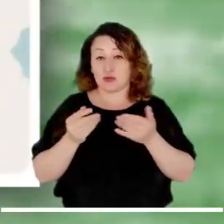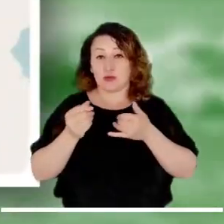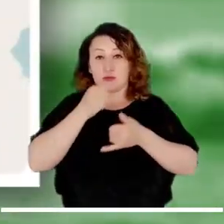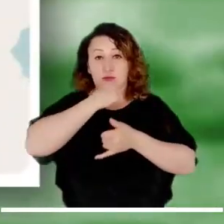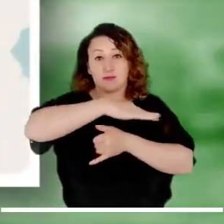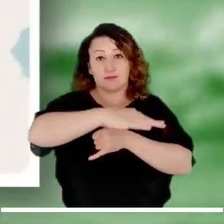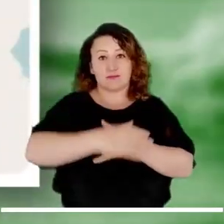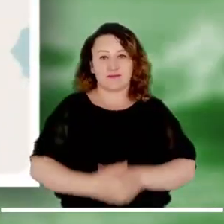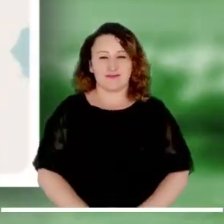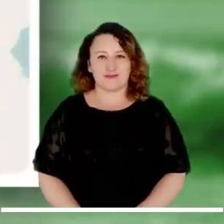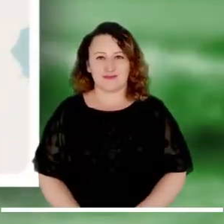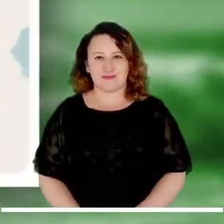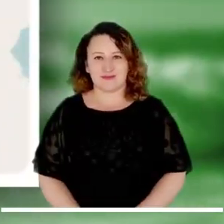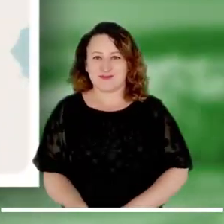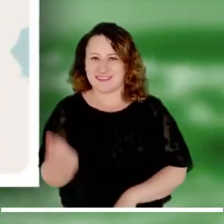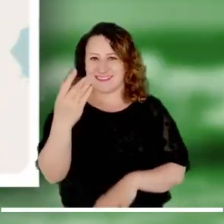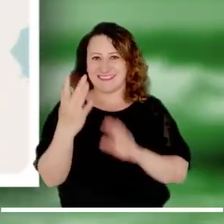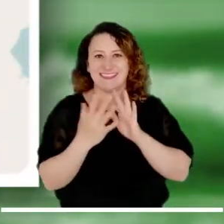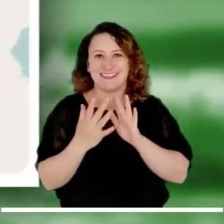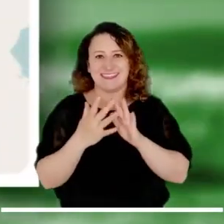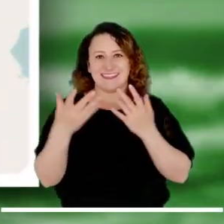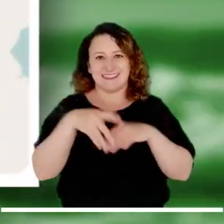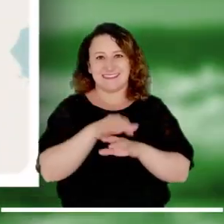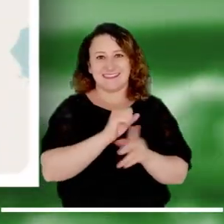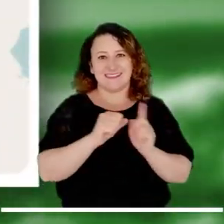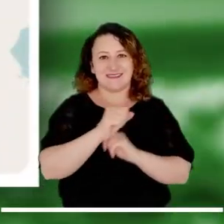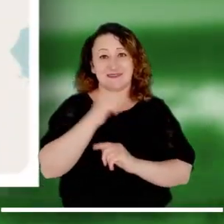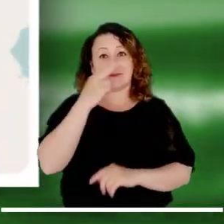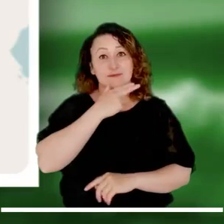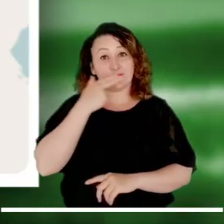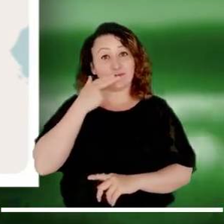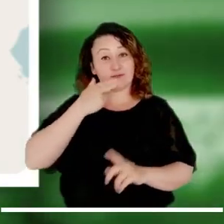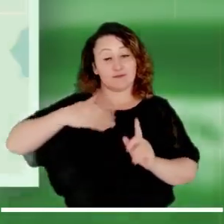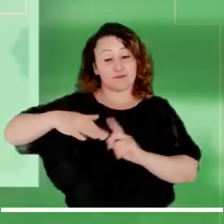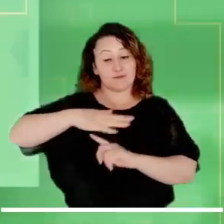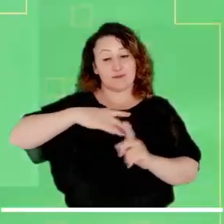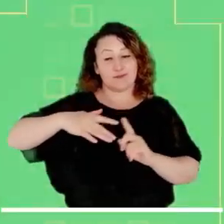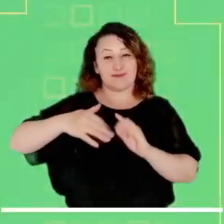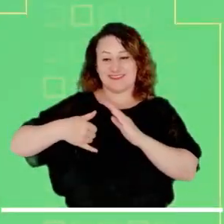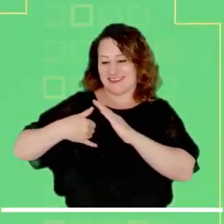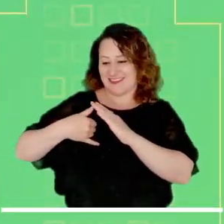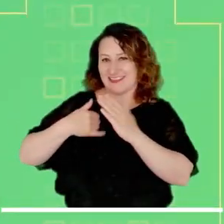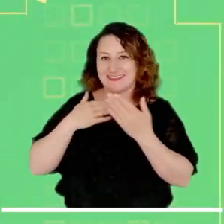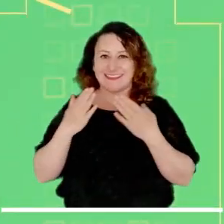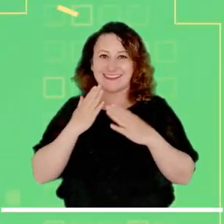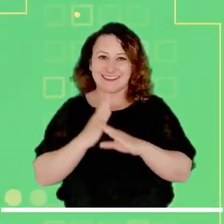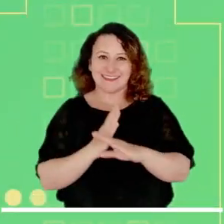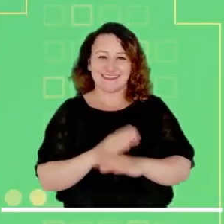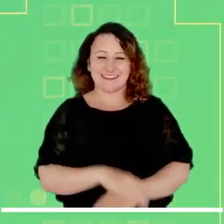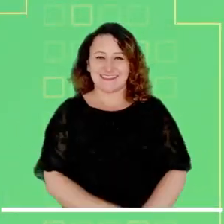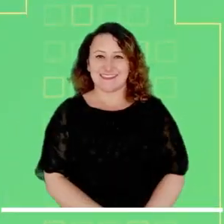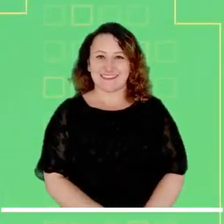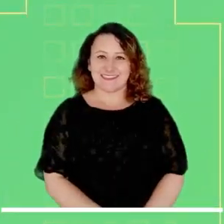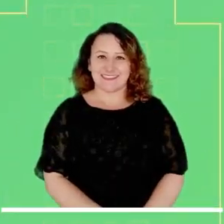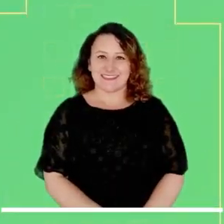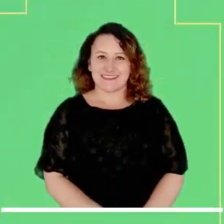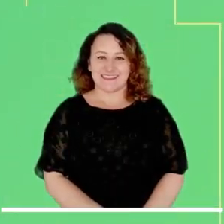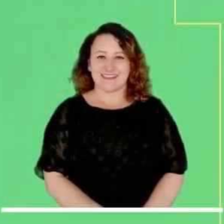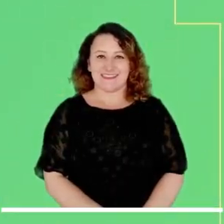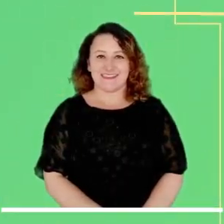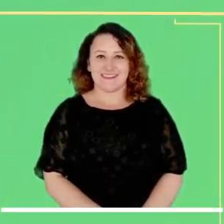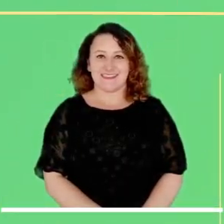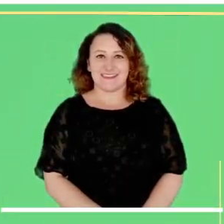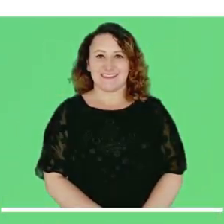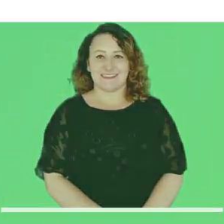alerta naranja por oleaje y viento en gran parte del Mar Caribe colombiano. Síguenos en nuestras redes sociales. Nuestro